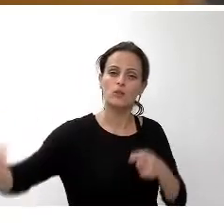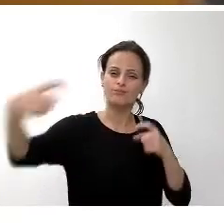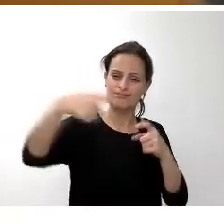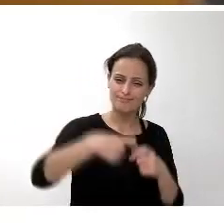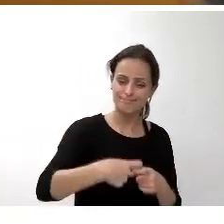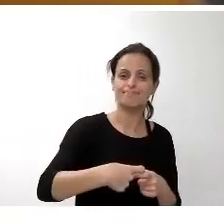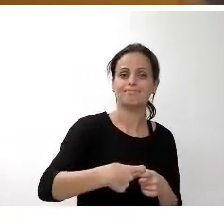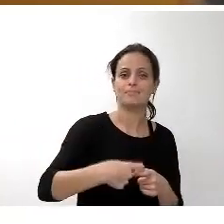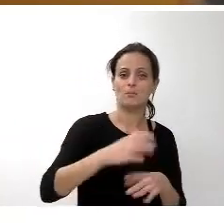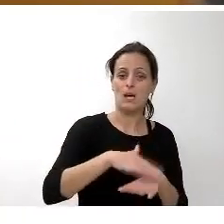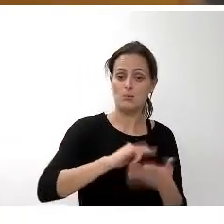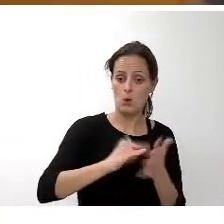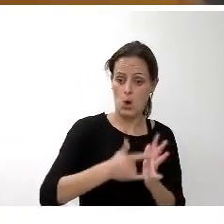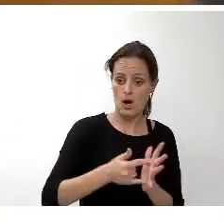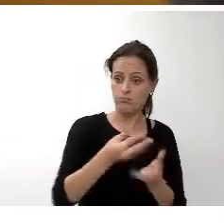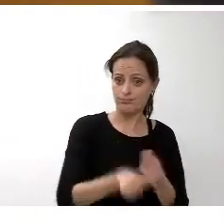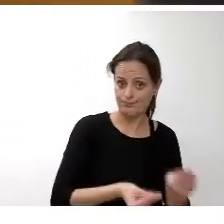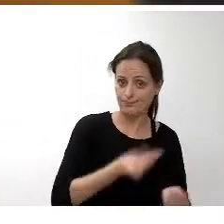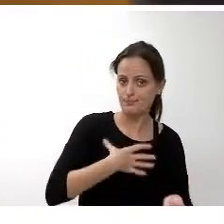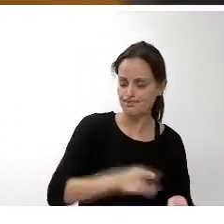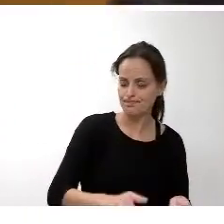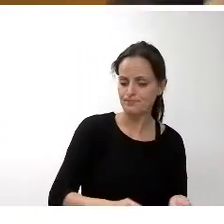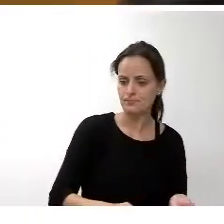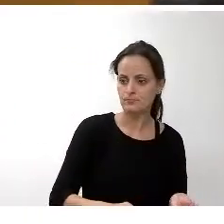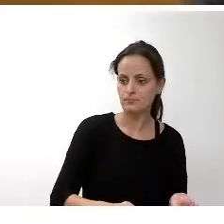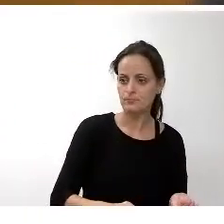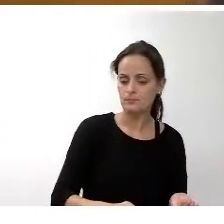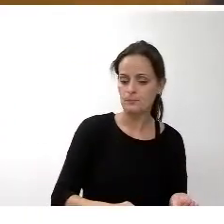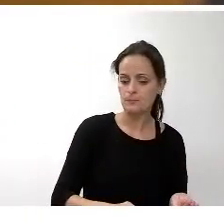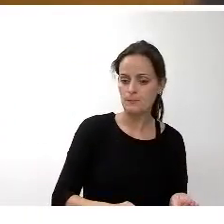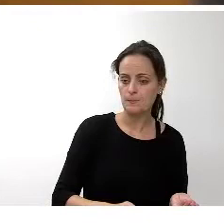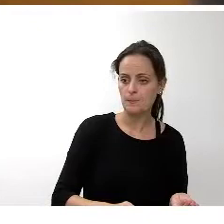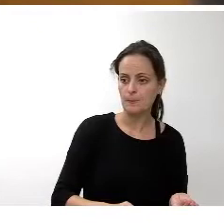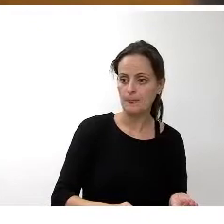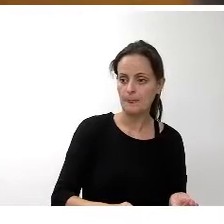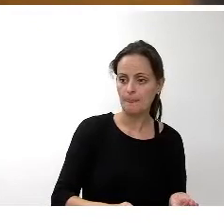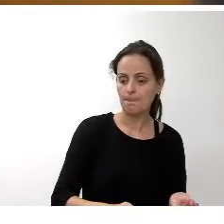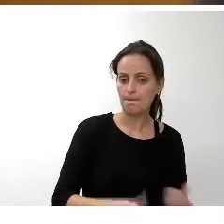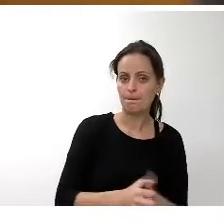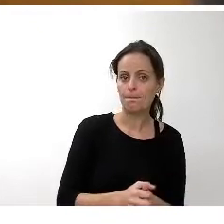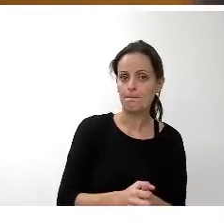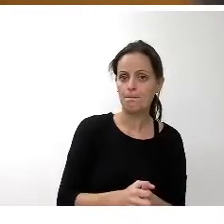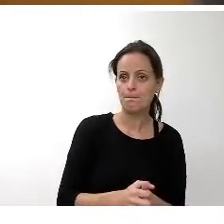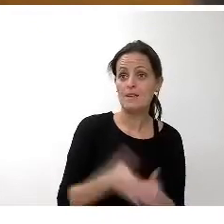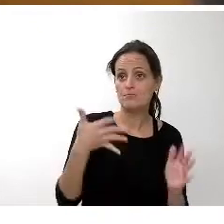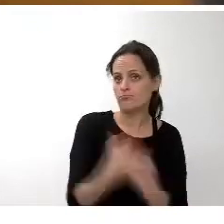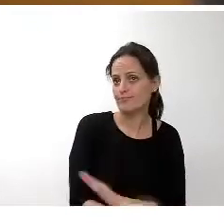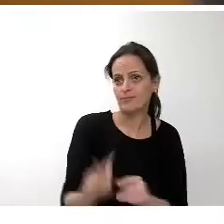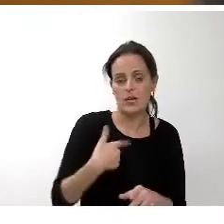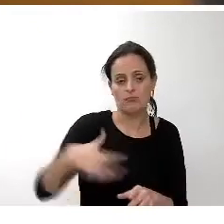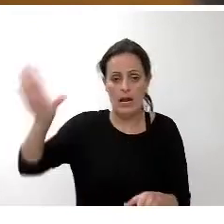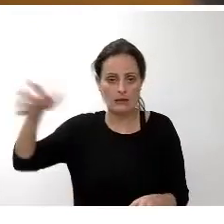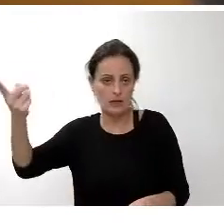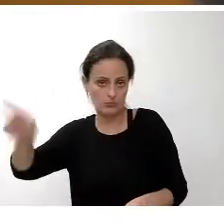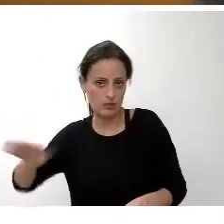en función de las disponidades presupuestarias que haya en el ámbito del gobierno para confinanciar proyectos conjuntos pues también se podrá ver